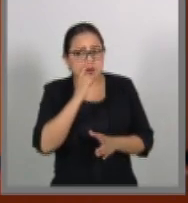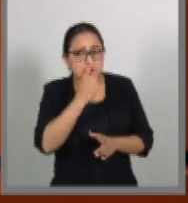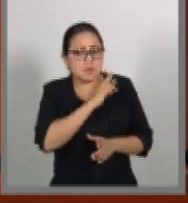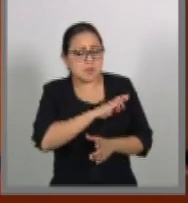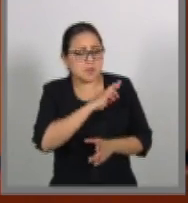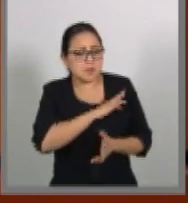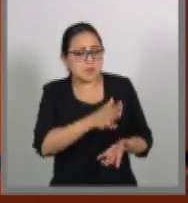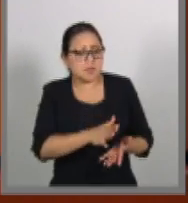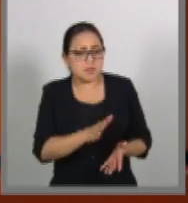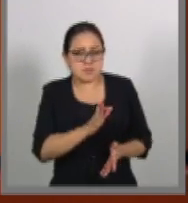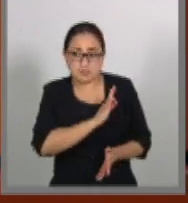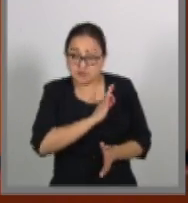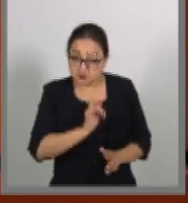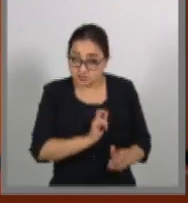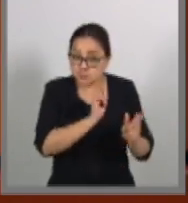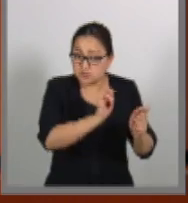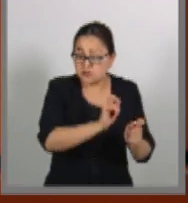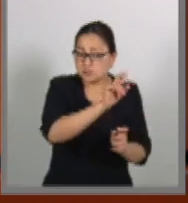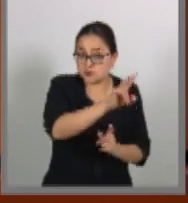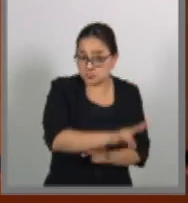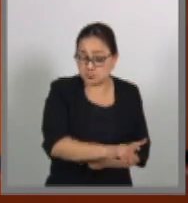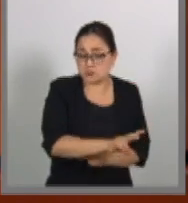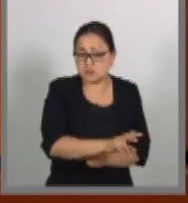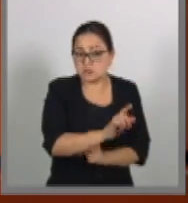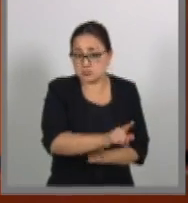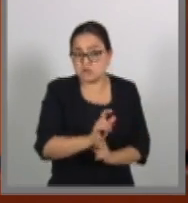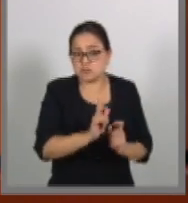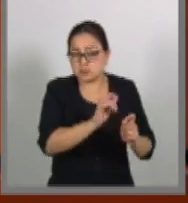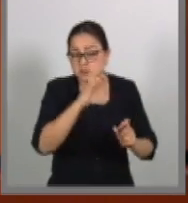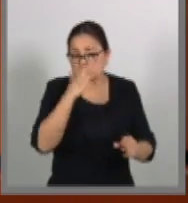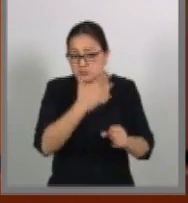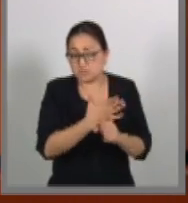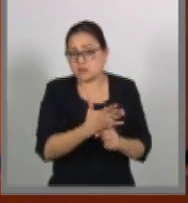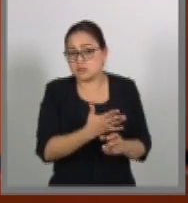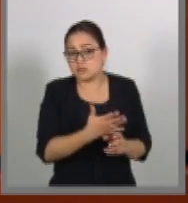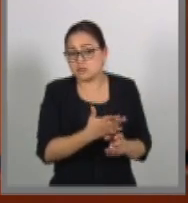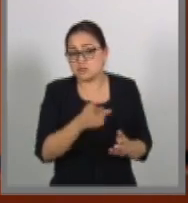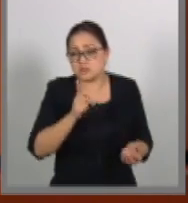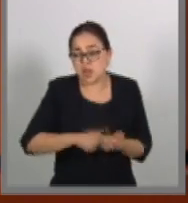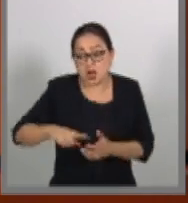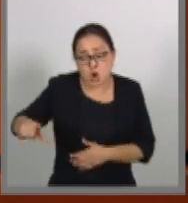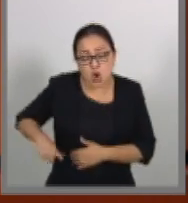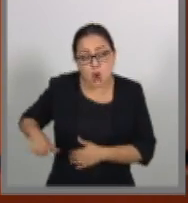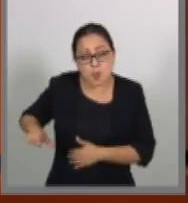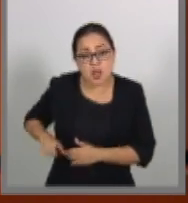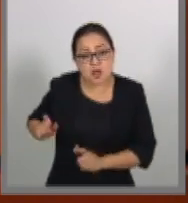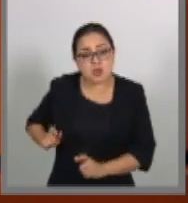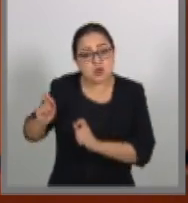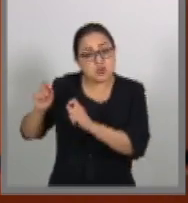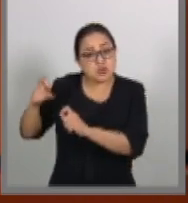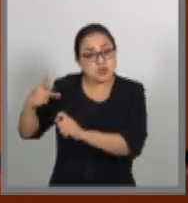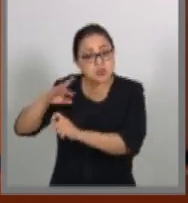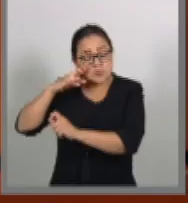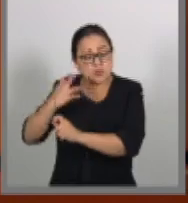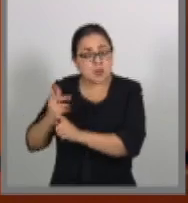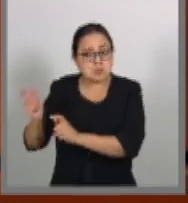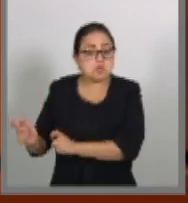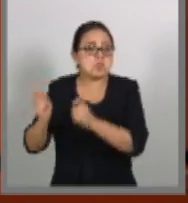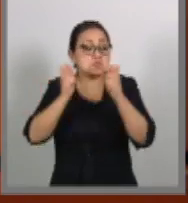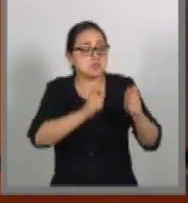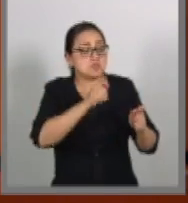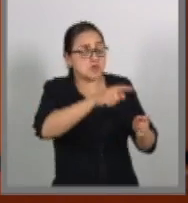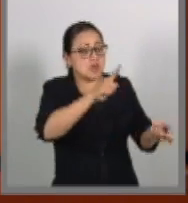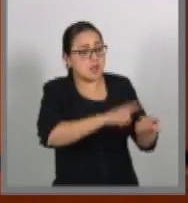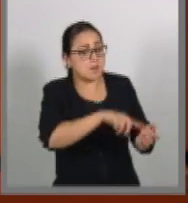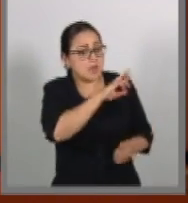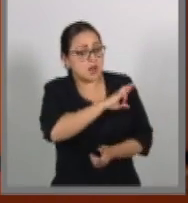¿Cómo se le puede dar esa facultad? Es una facultad del Estado y se le entrega a las corporaciones